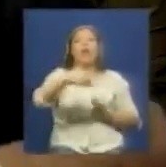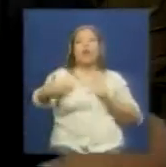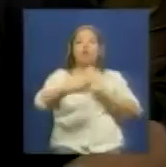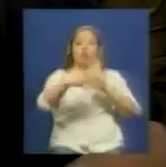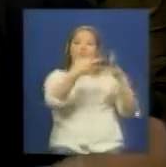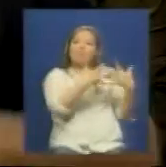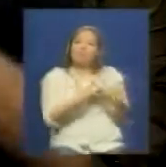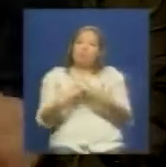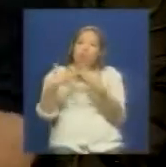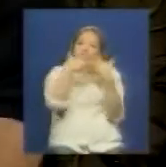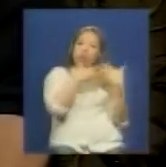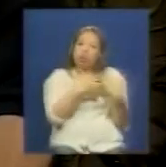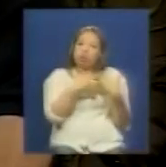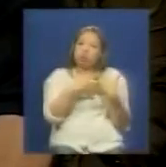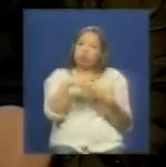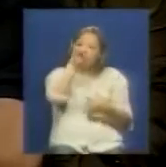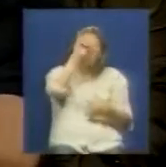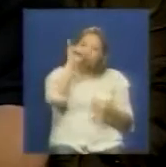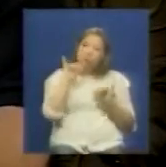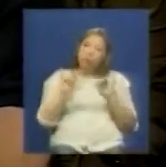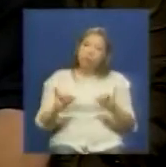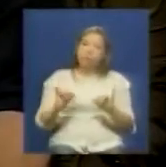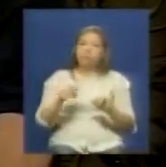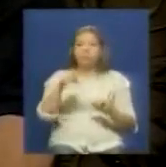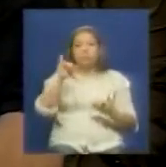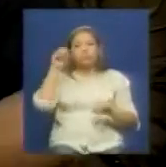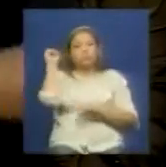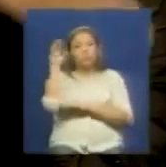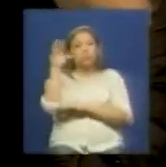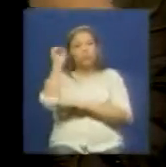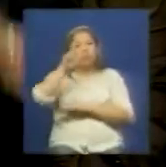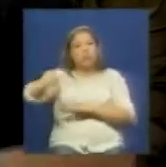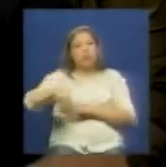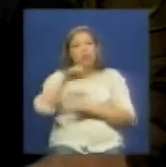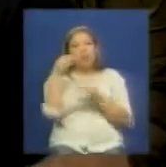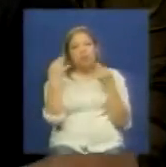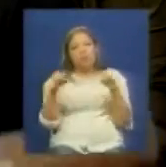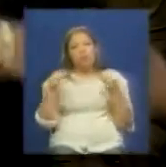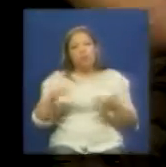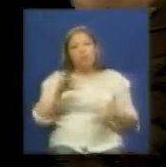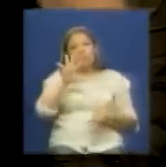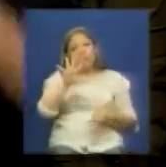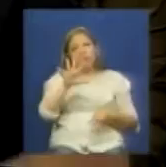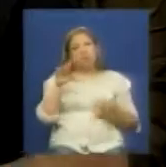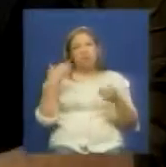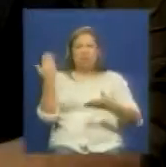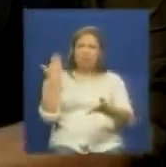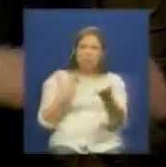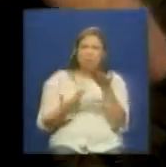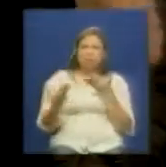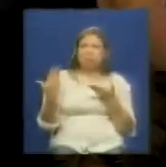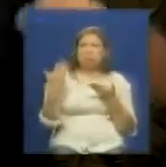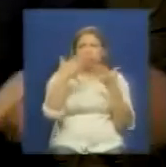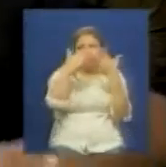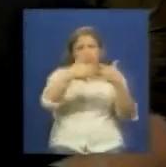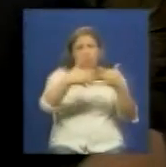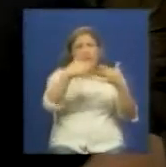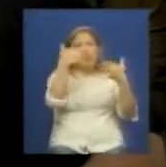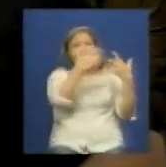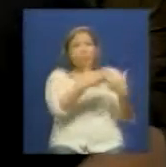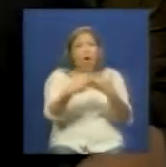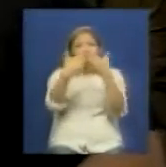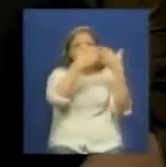imperio norteamericano estos que tenemos o que vamos a tener en la asamblea son simples lacayos al servicio de ese imperio